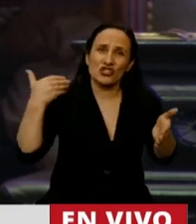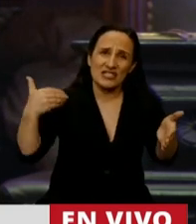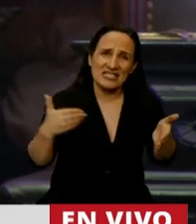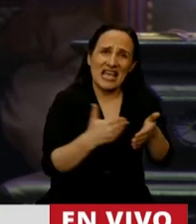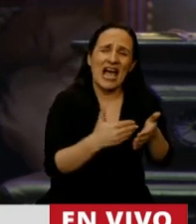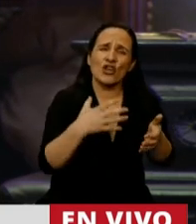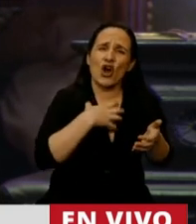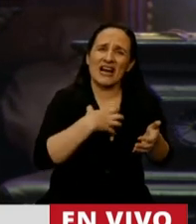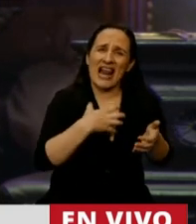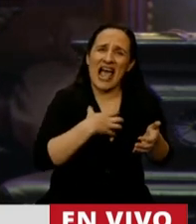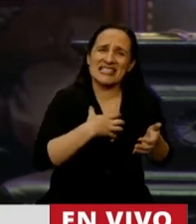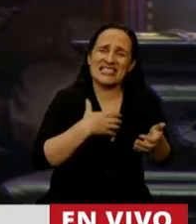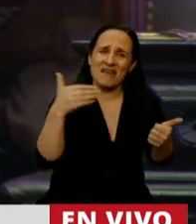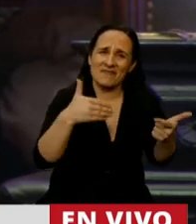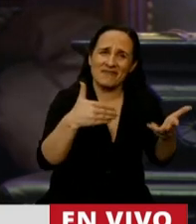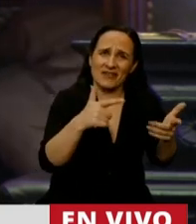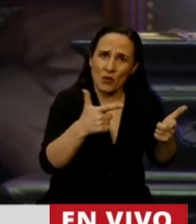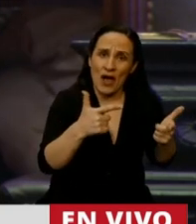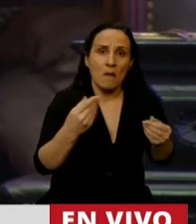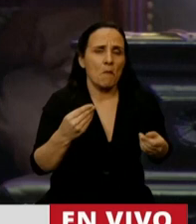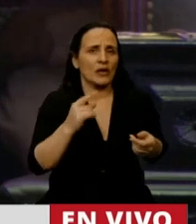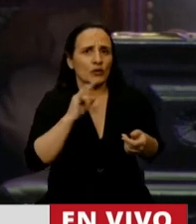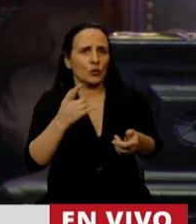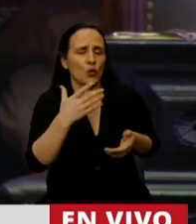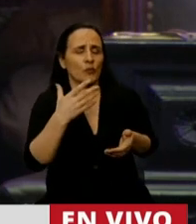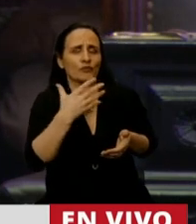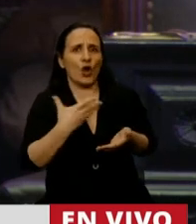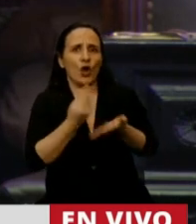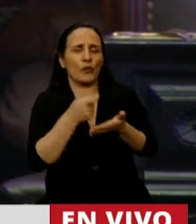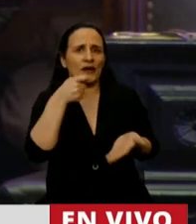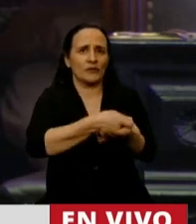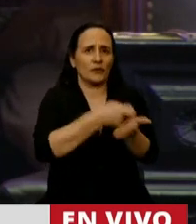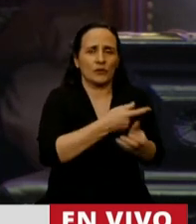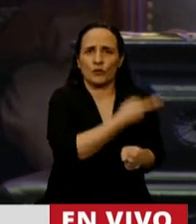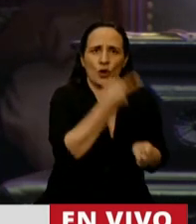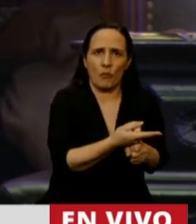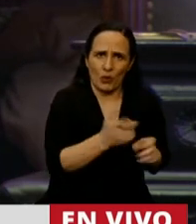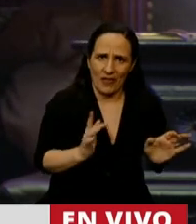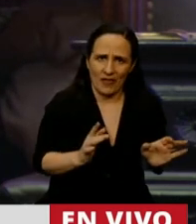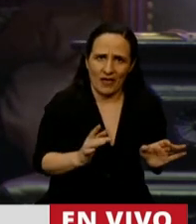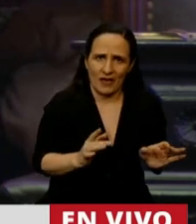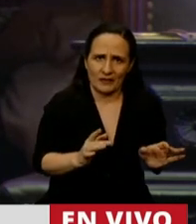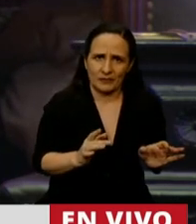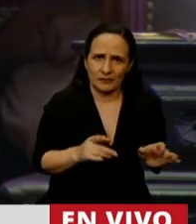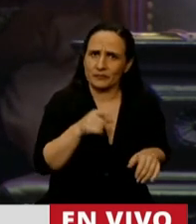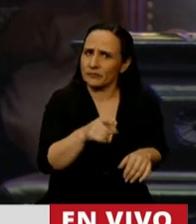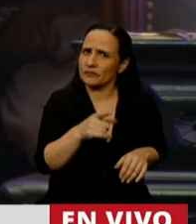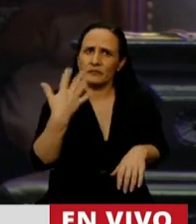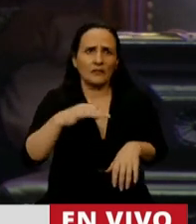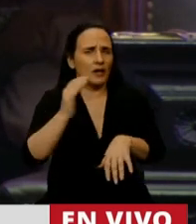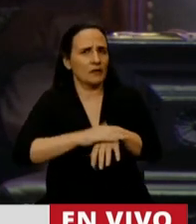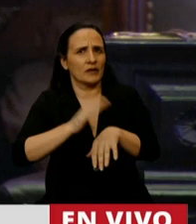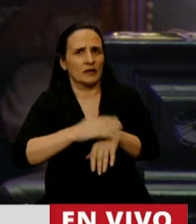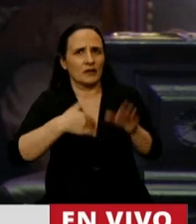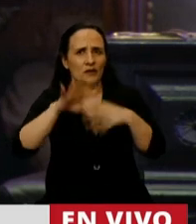en forma regular porque el gobierno provincial no lo puede garantizar? Y aclaro que deberían hacerse cargo en la mayoría, porque